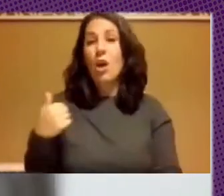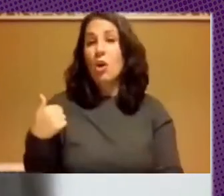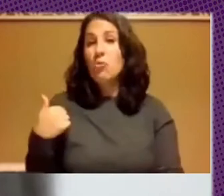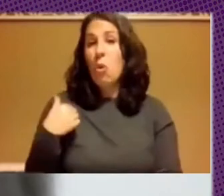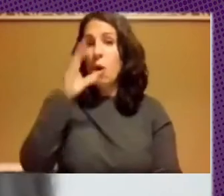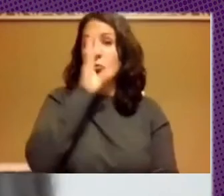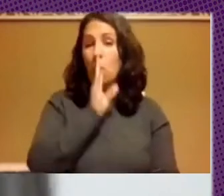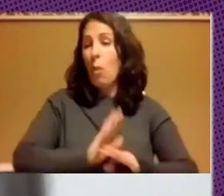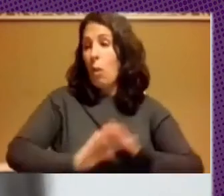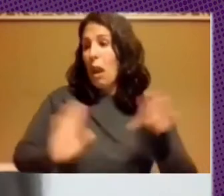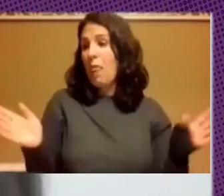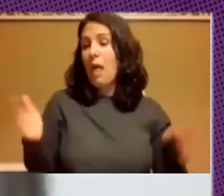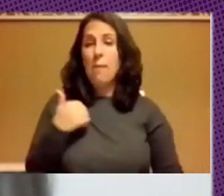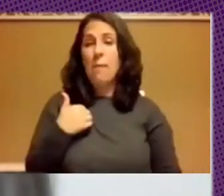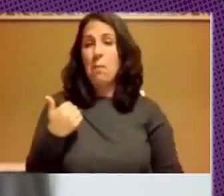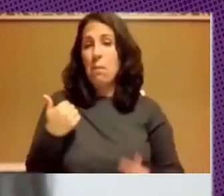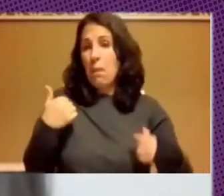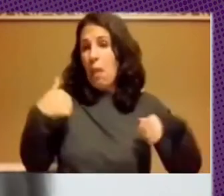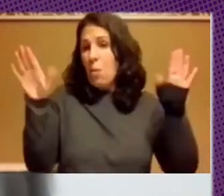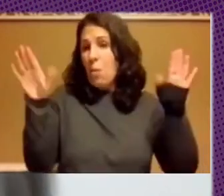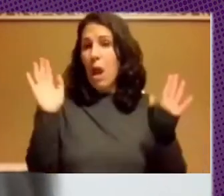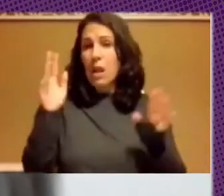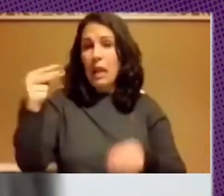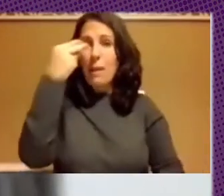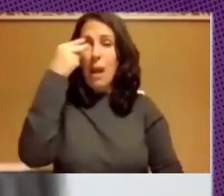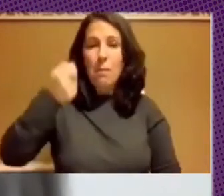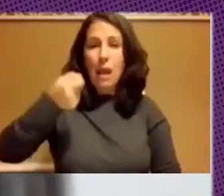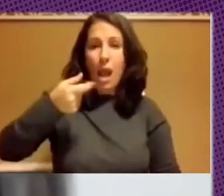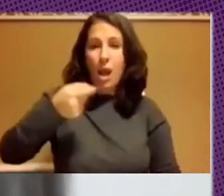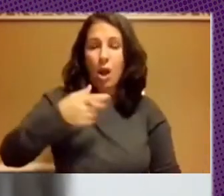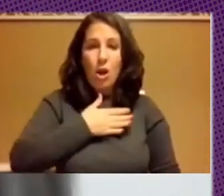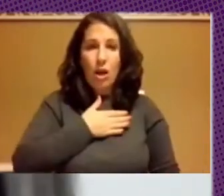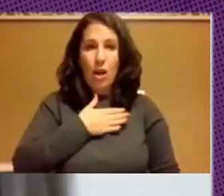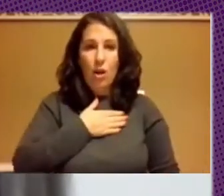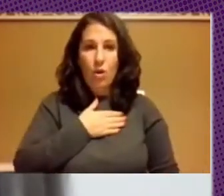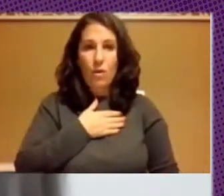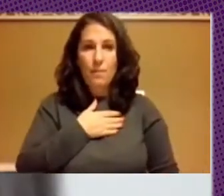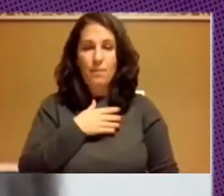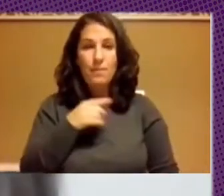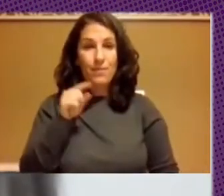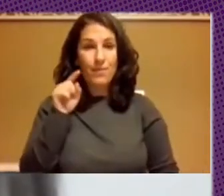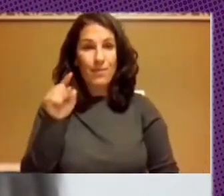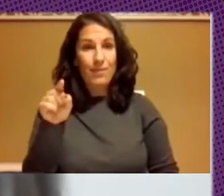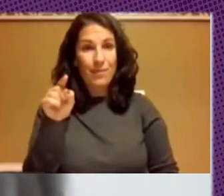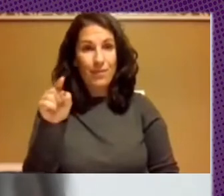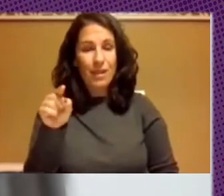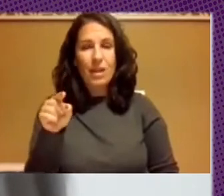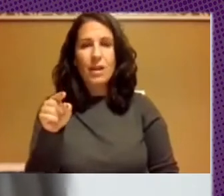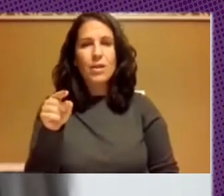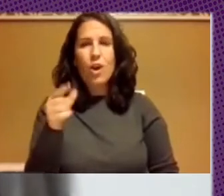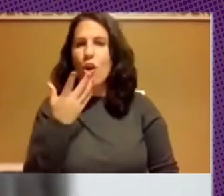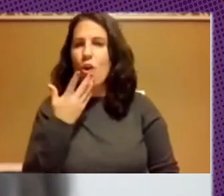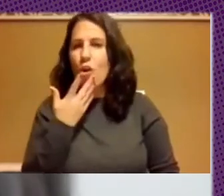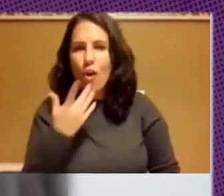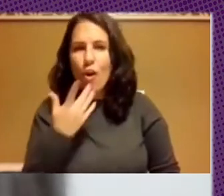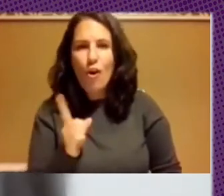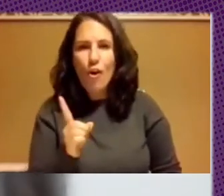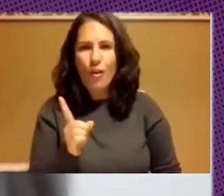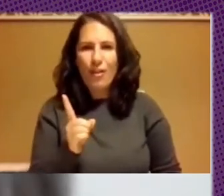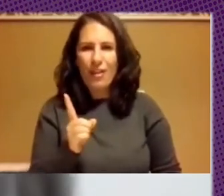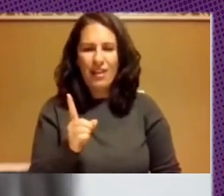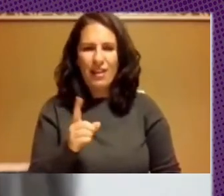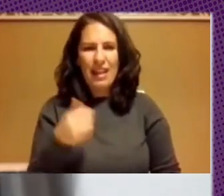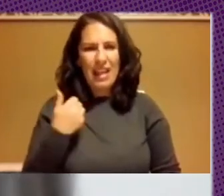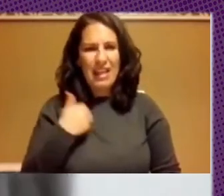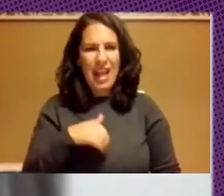esconder no me importa que vean mi correo a ese nivel de falta de automatización respecto a lo que ya estaba instalado en ese